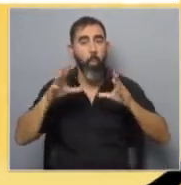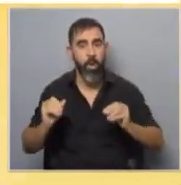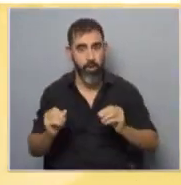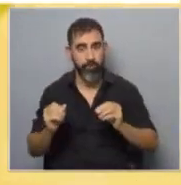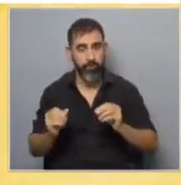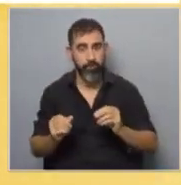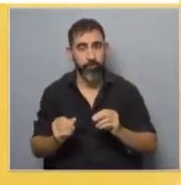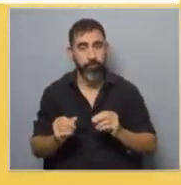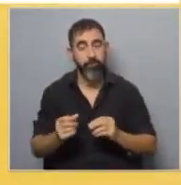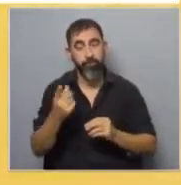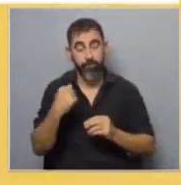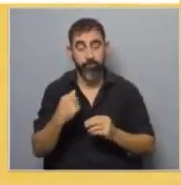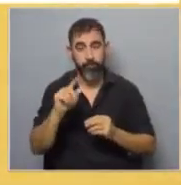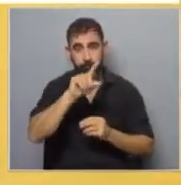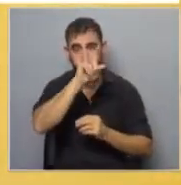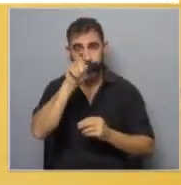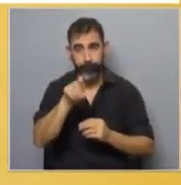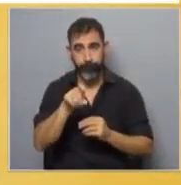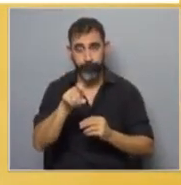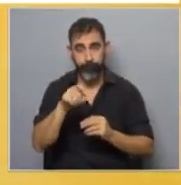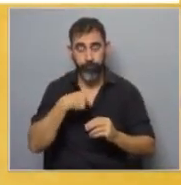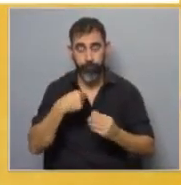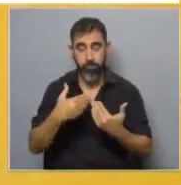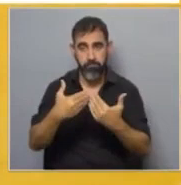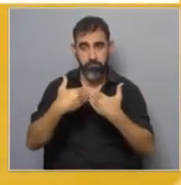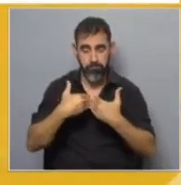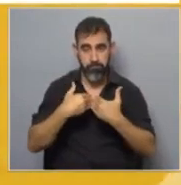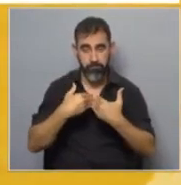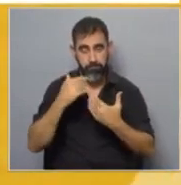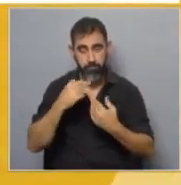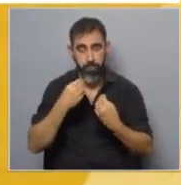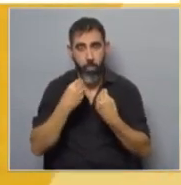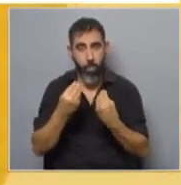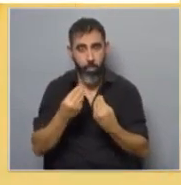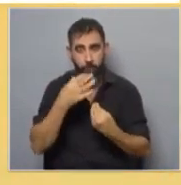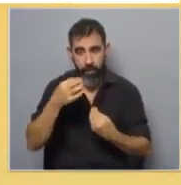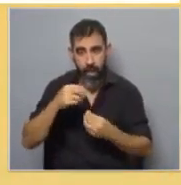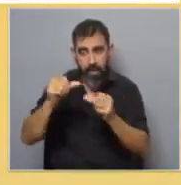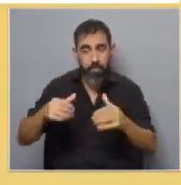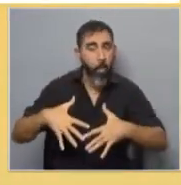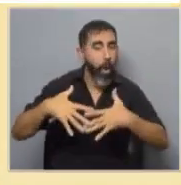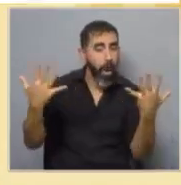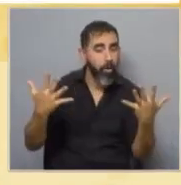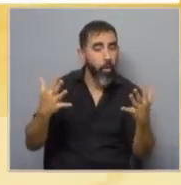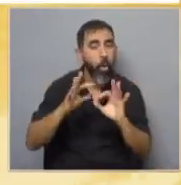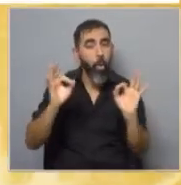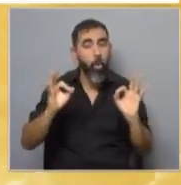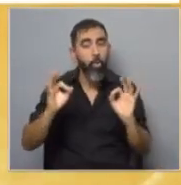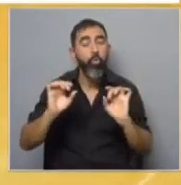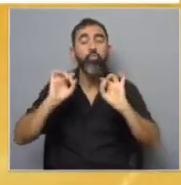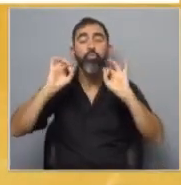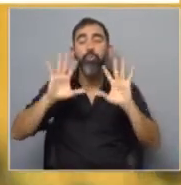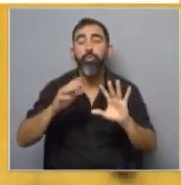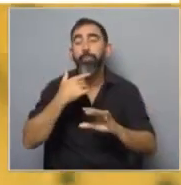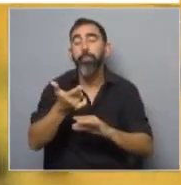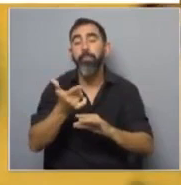Entonces, la pregunta que yo hago, la pregunta que me hago, la pregunta que nos hago, es tipo, bueno, ¿vamos a hacer algo con esto o vamos a seguir apostando